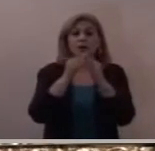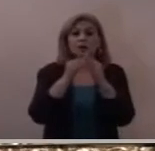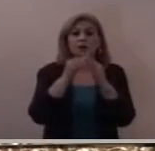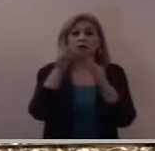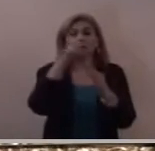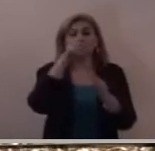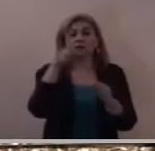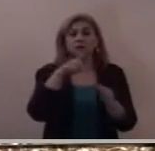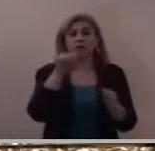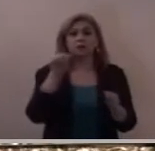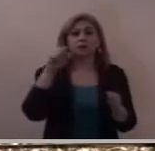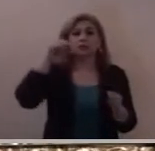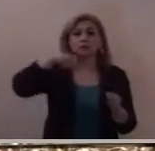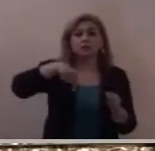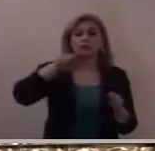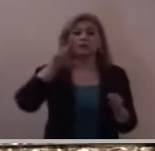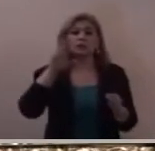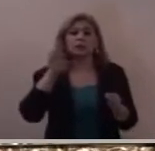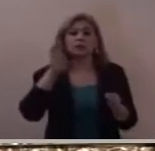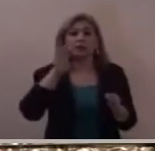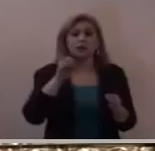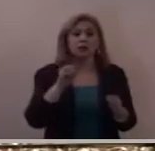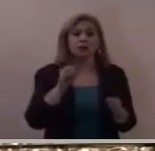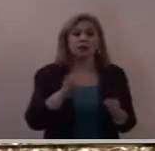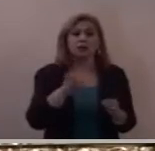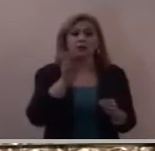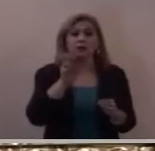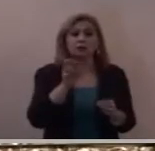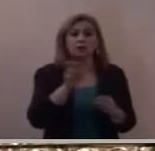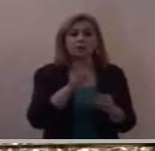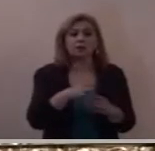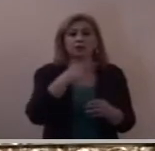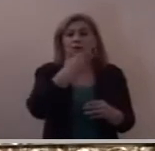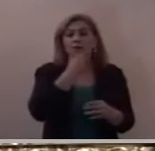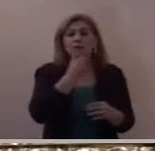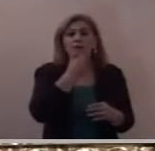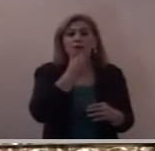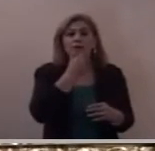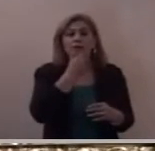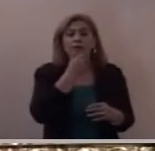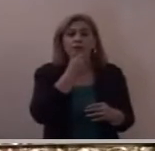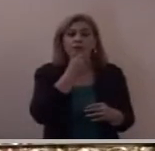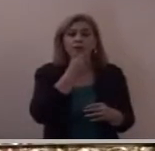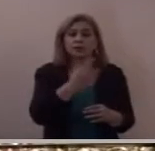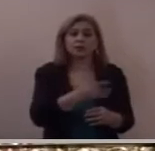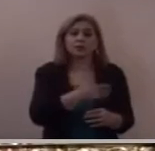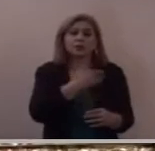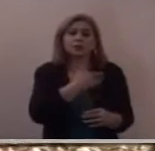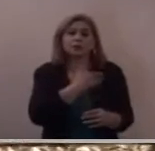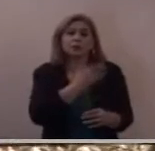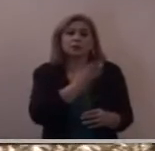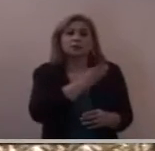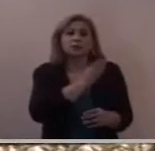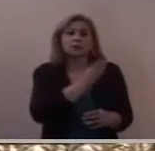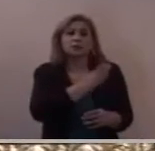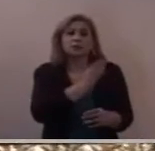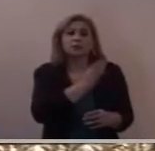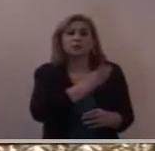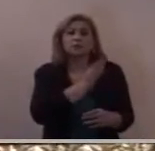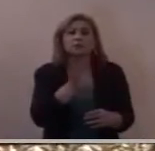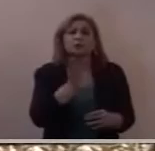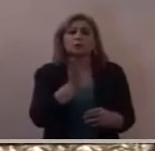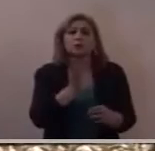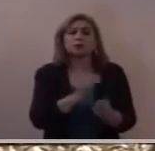ese centurión que es muy sensible no lo quiere